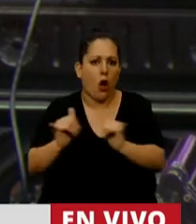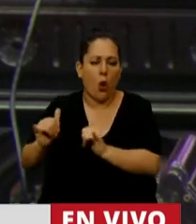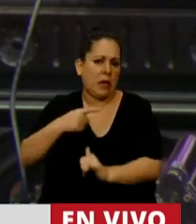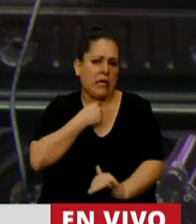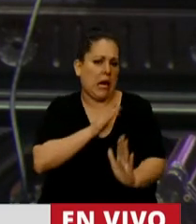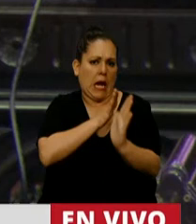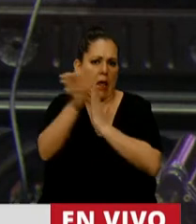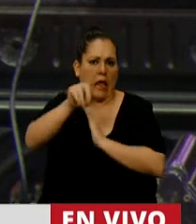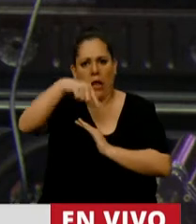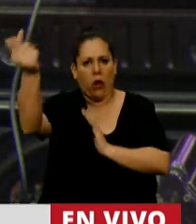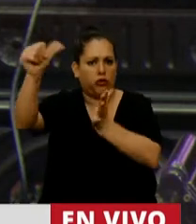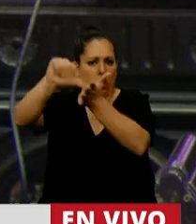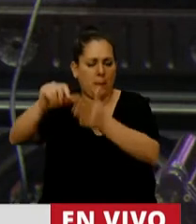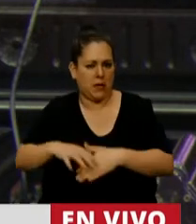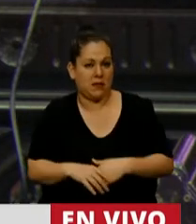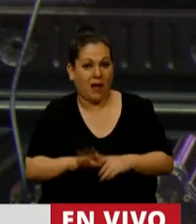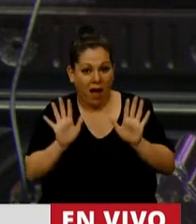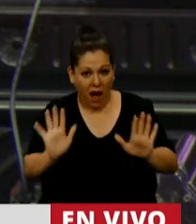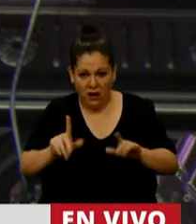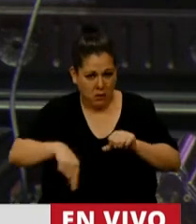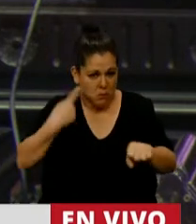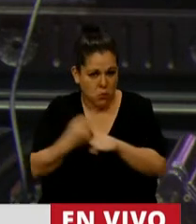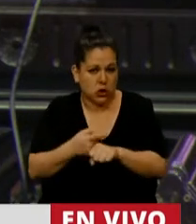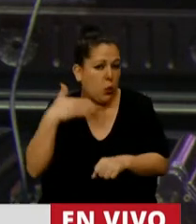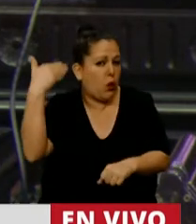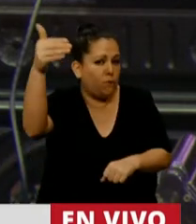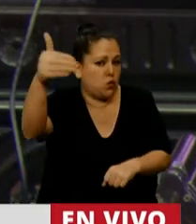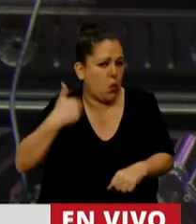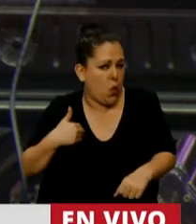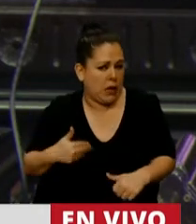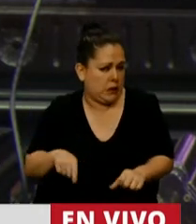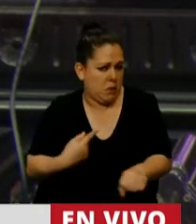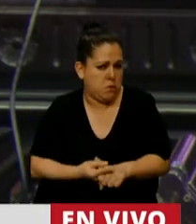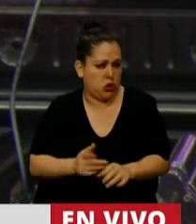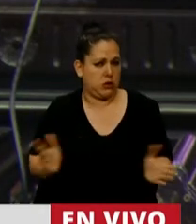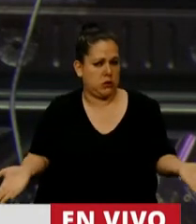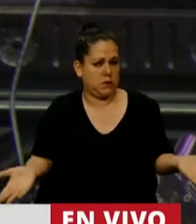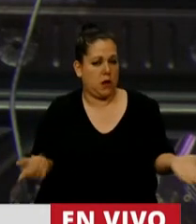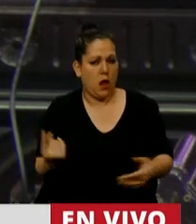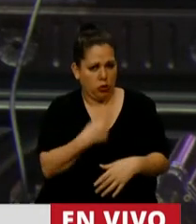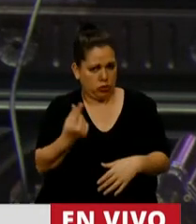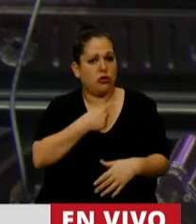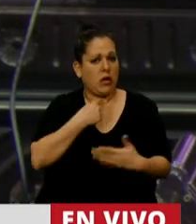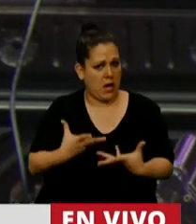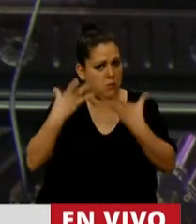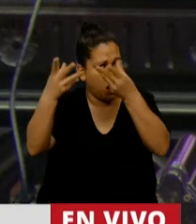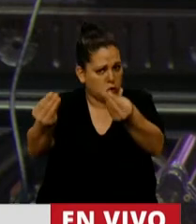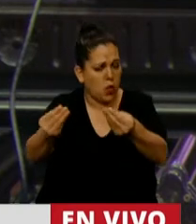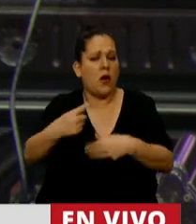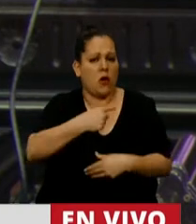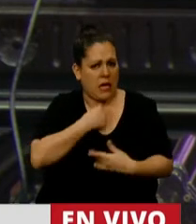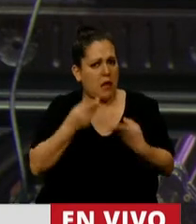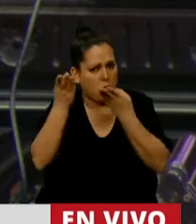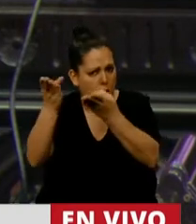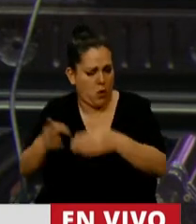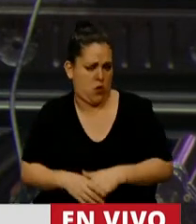ir al país. Así es imposible que tengamos un futuro en la Argentina y nosotros queremos ayudarlos, queremos